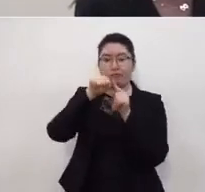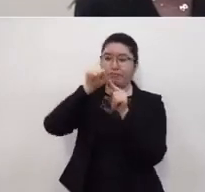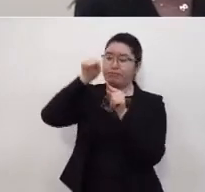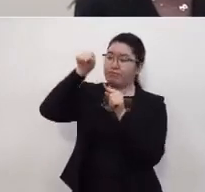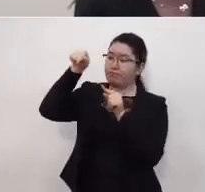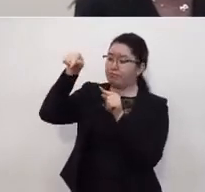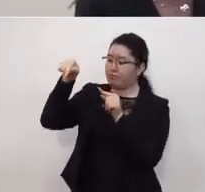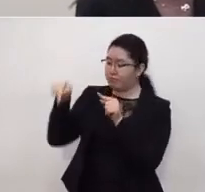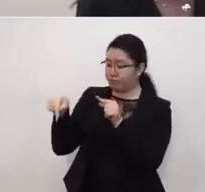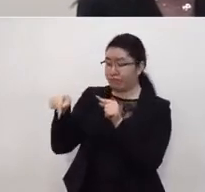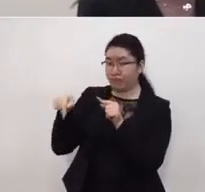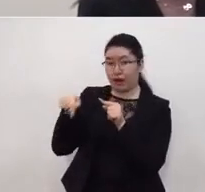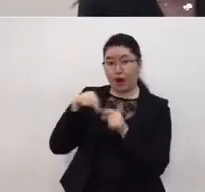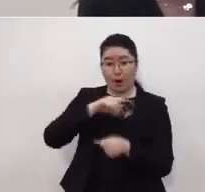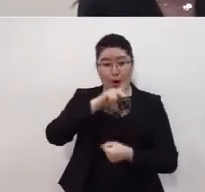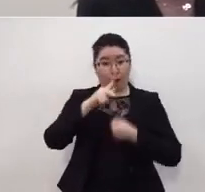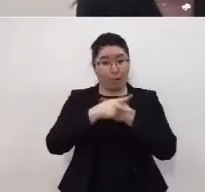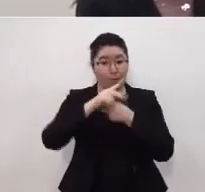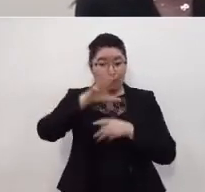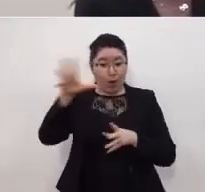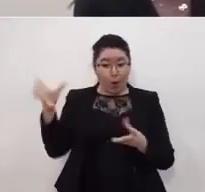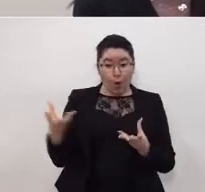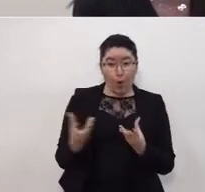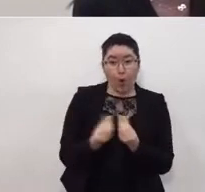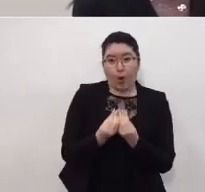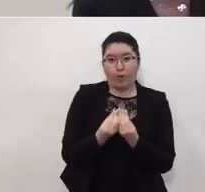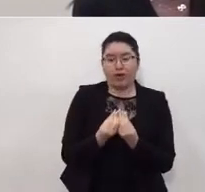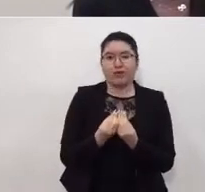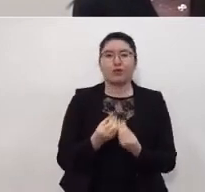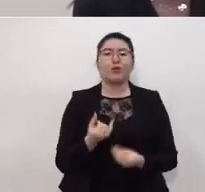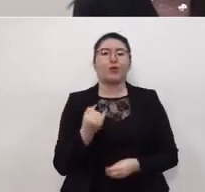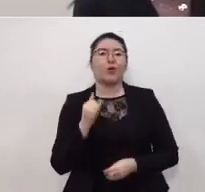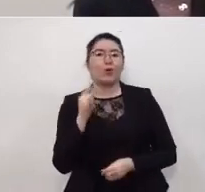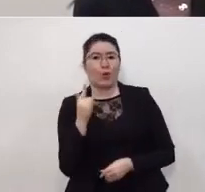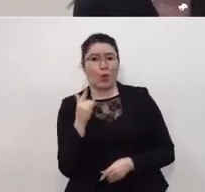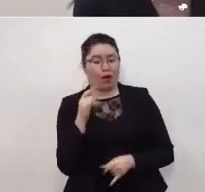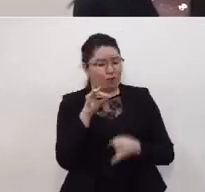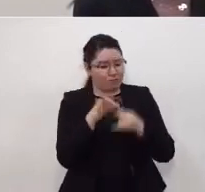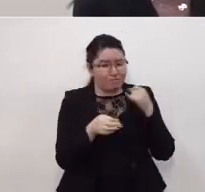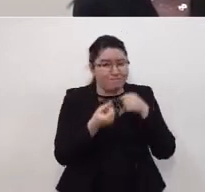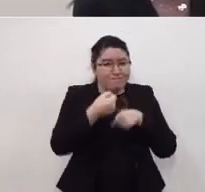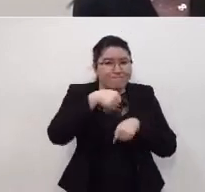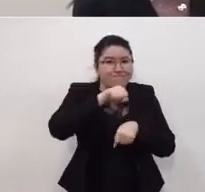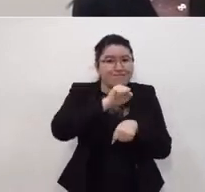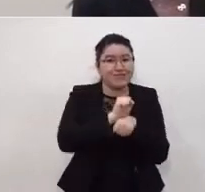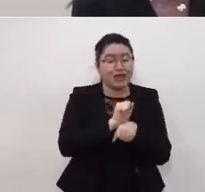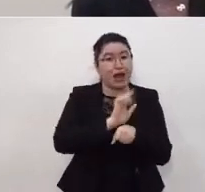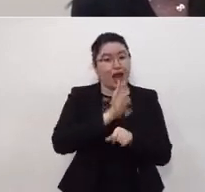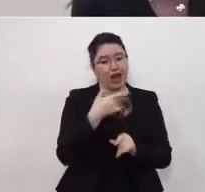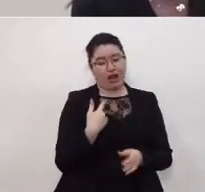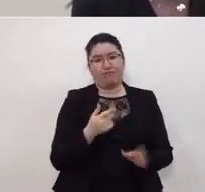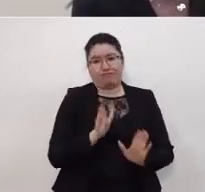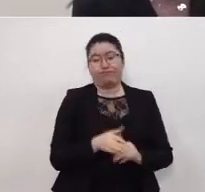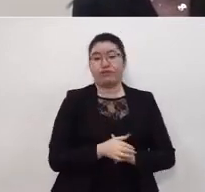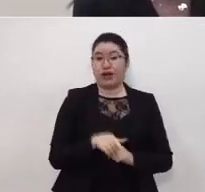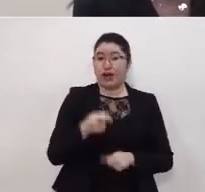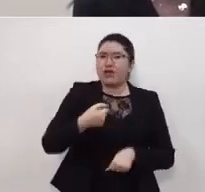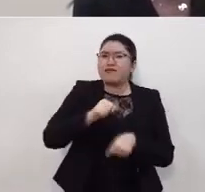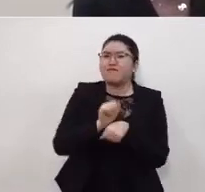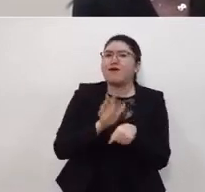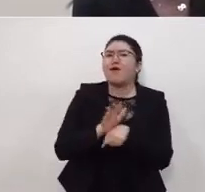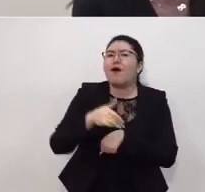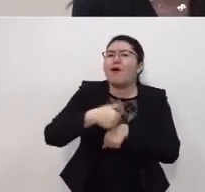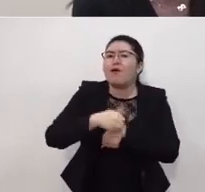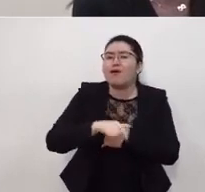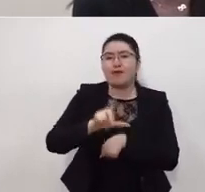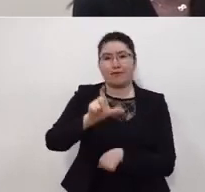el conjunto del país tuvo un punto máximo en julio, en la última semana de julio, que es la semana 29 del año. A partir de ahí,